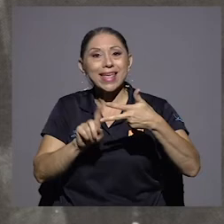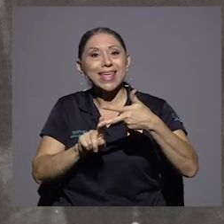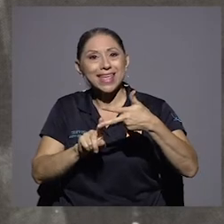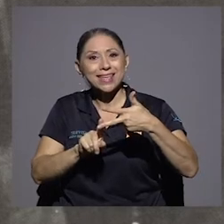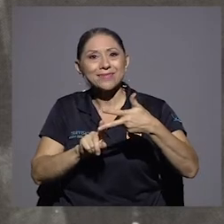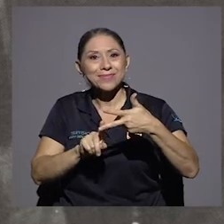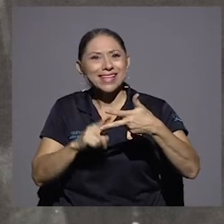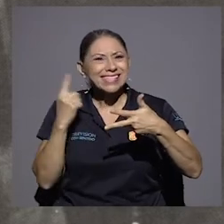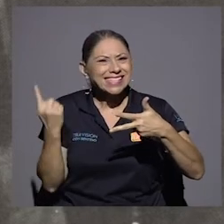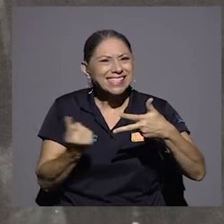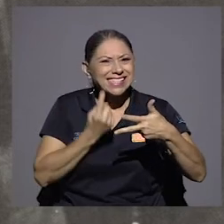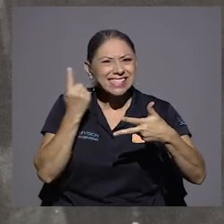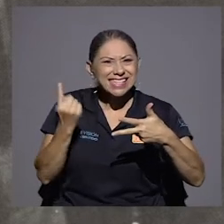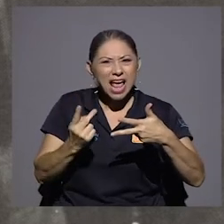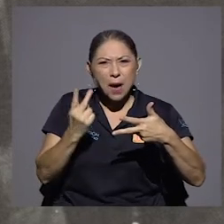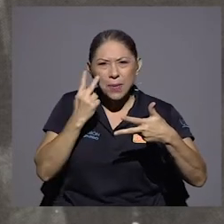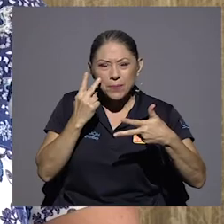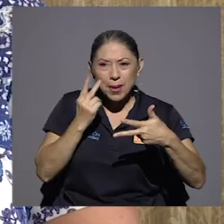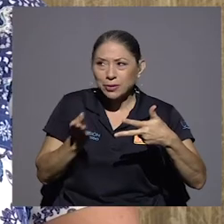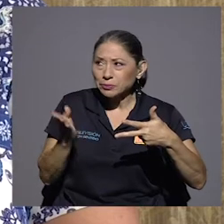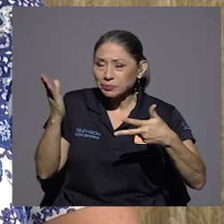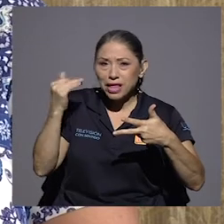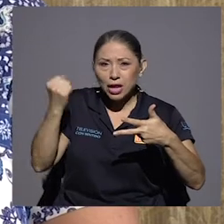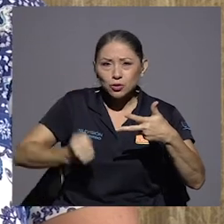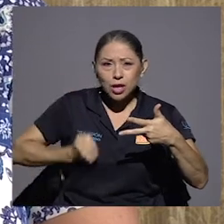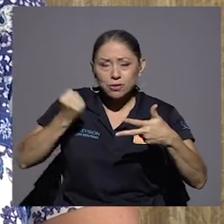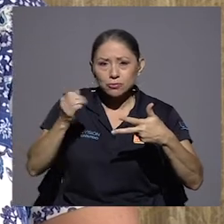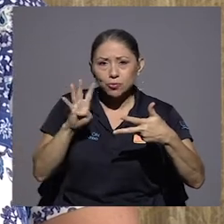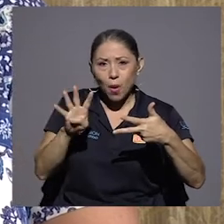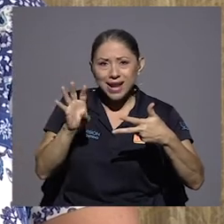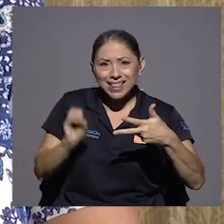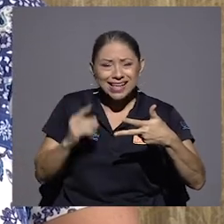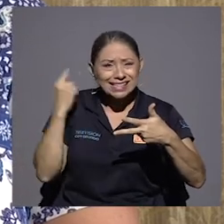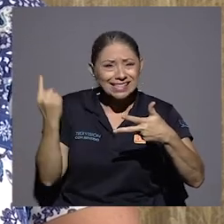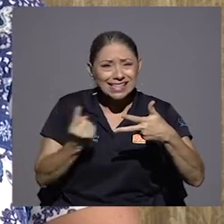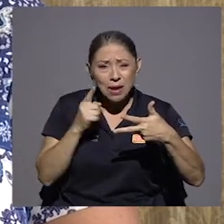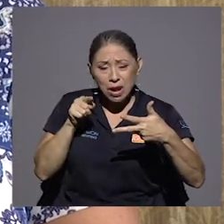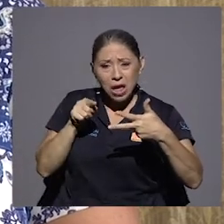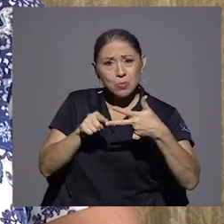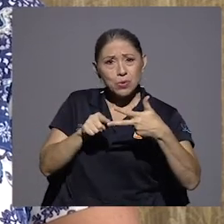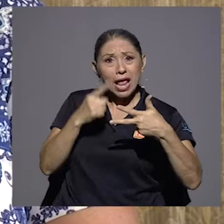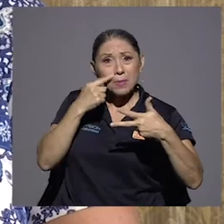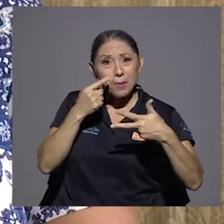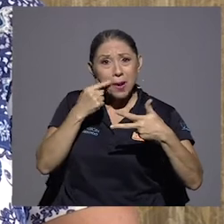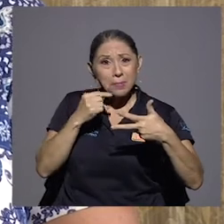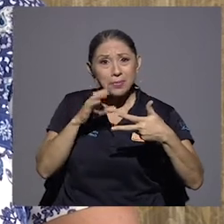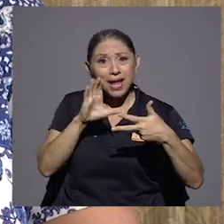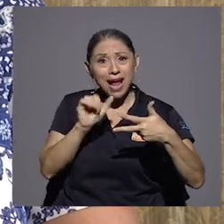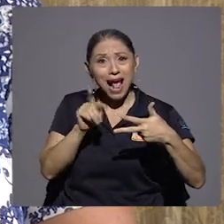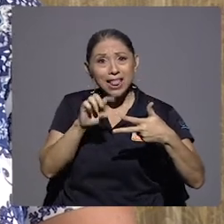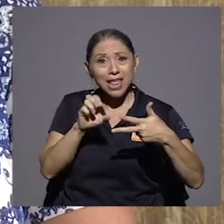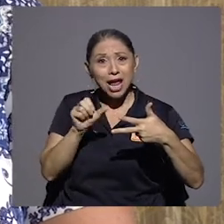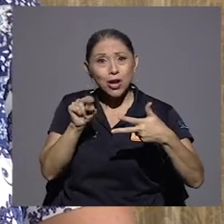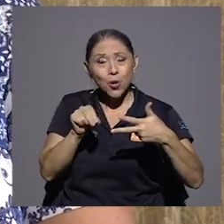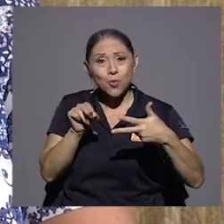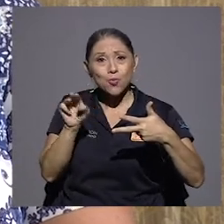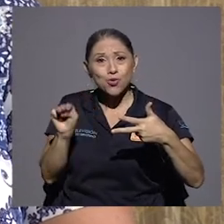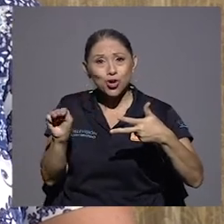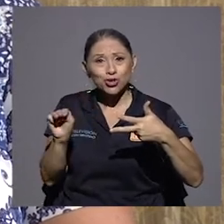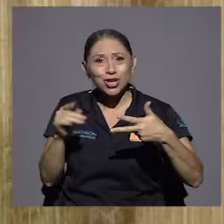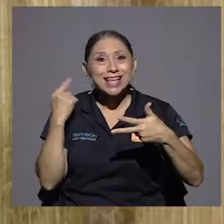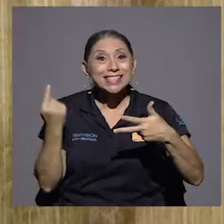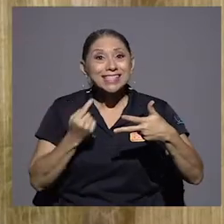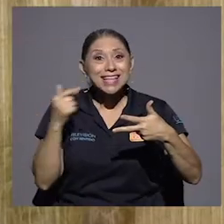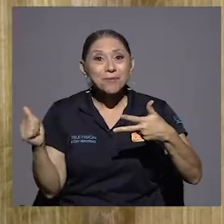siempre en esas imágenes, inclusive de los cuarentas, el papá, Calderón Muñoz, siempre a la par del Calderón Guardia.